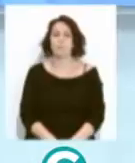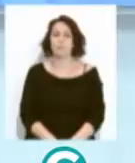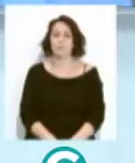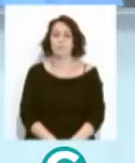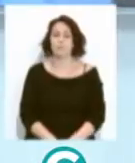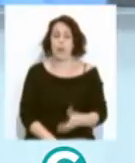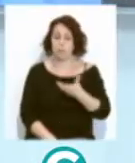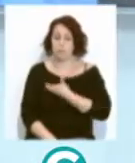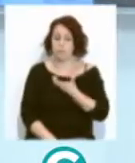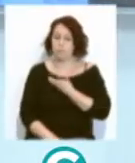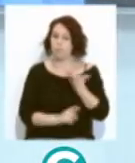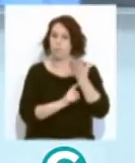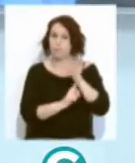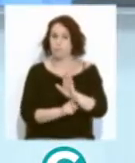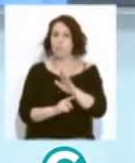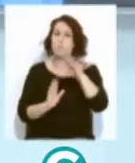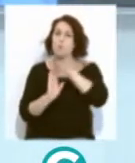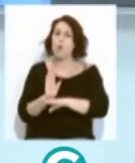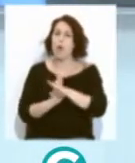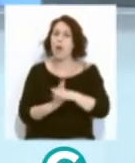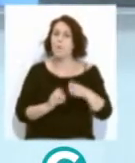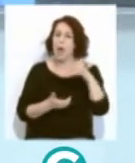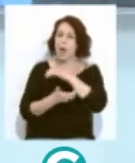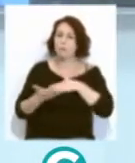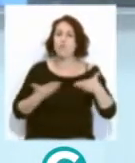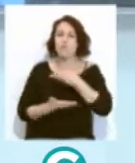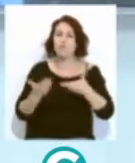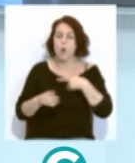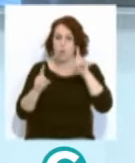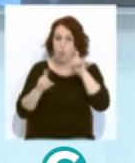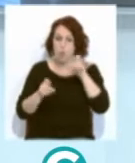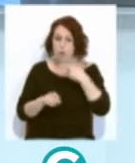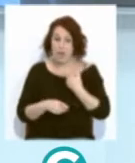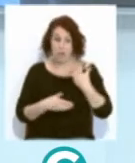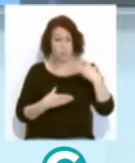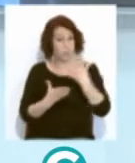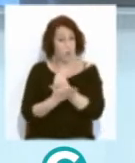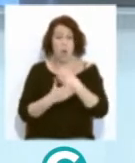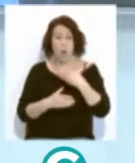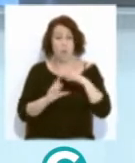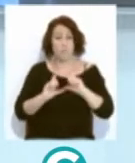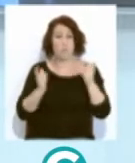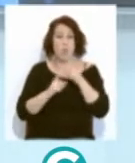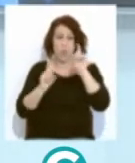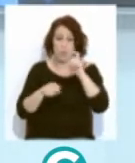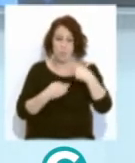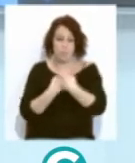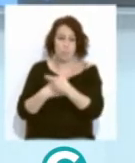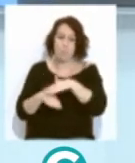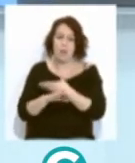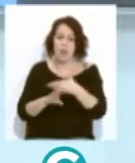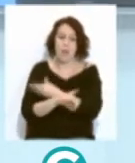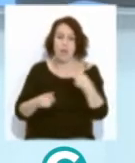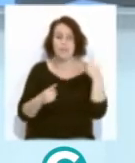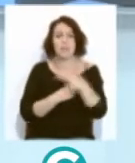El Ayuntamiento presenta el programa Coeduca. El proyecto implica a toda la comunidad educativa con el objetivo de prevenir casos de